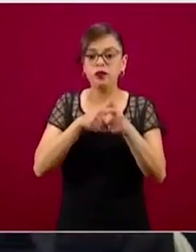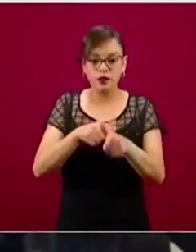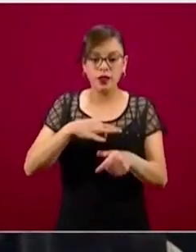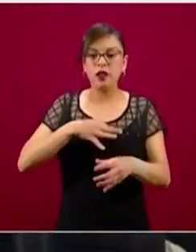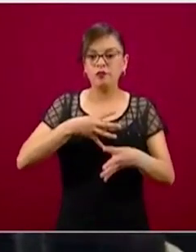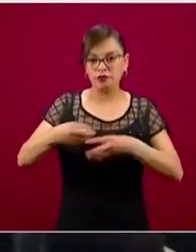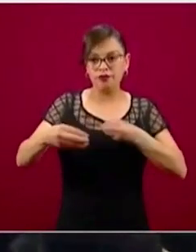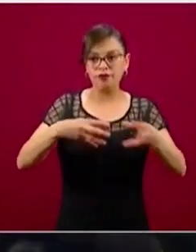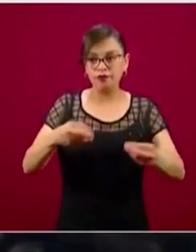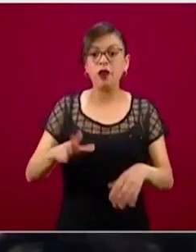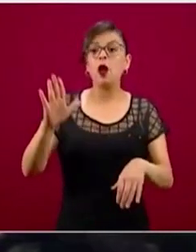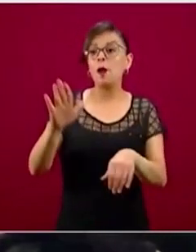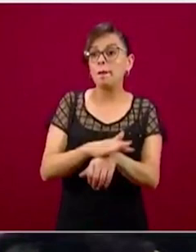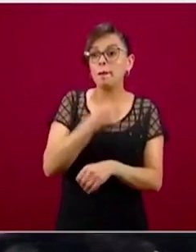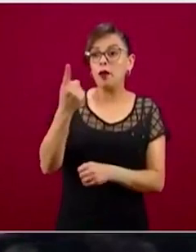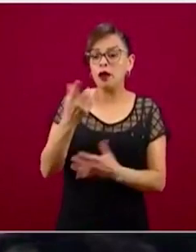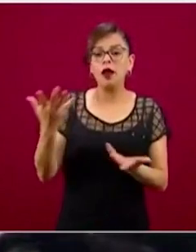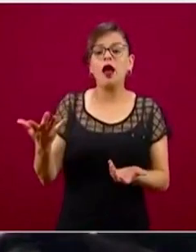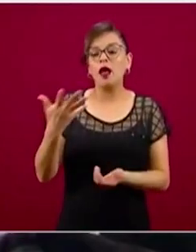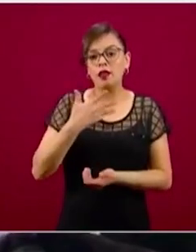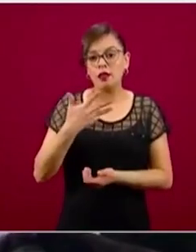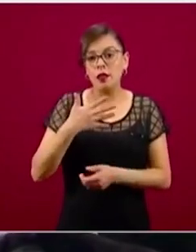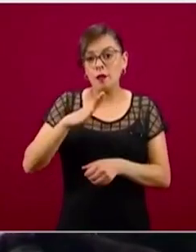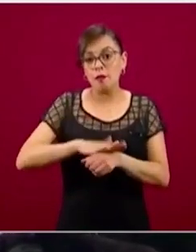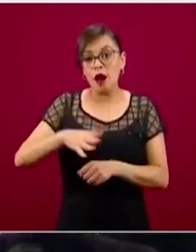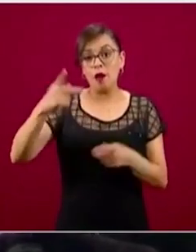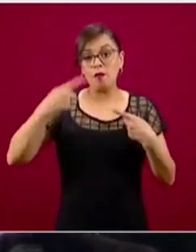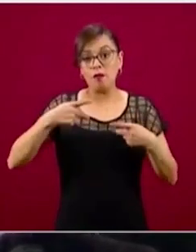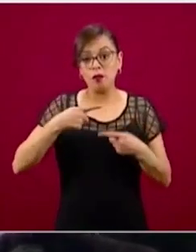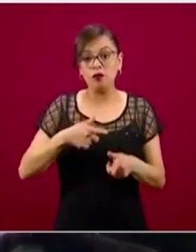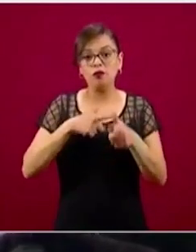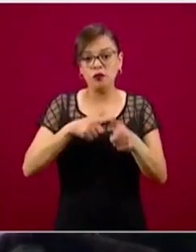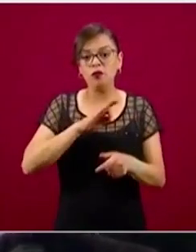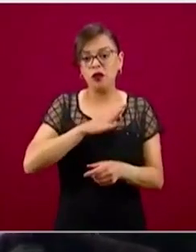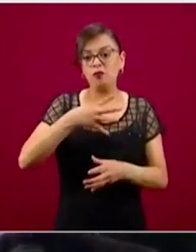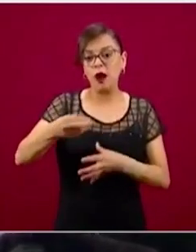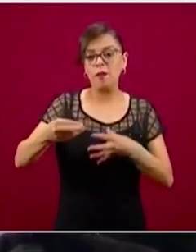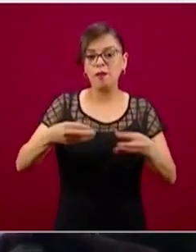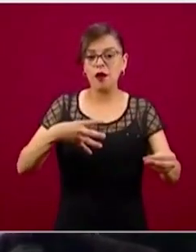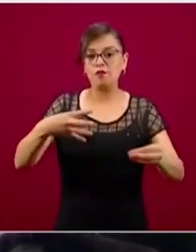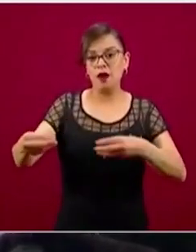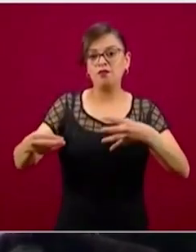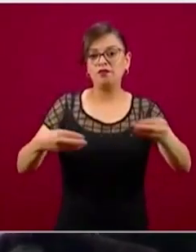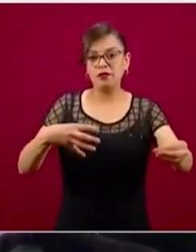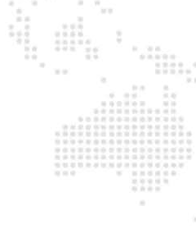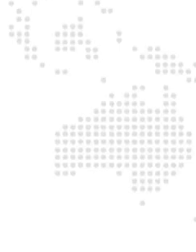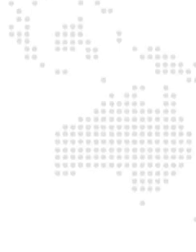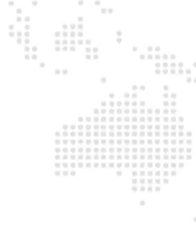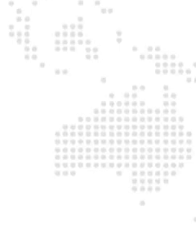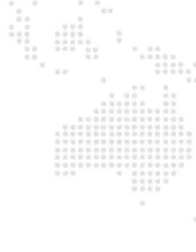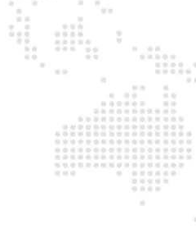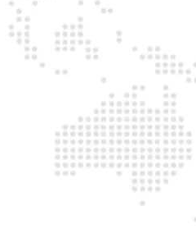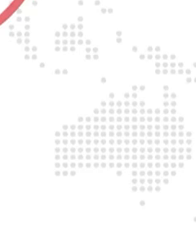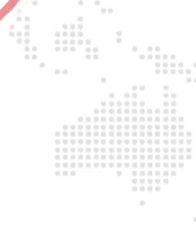más personas por contagiar y entonces hay cómo continuar esto.